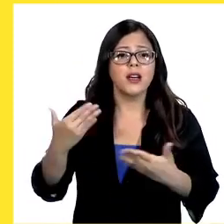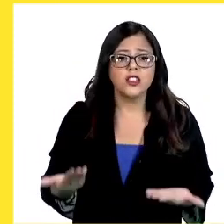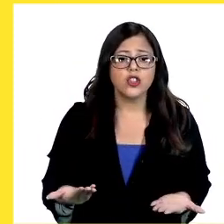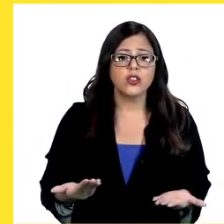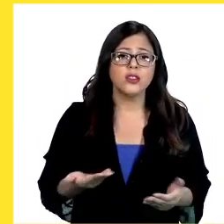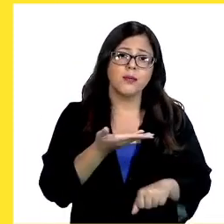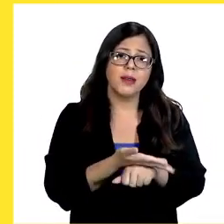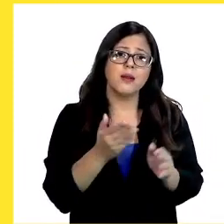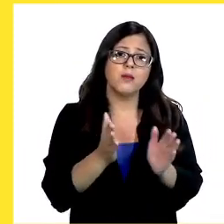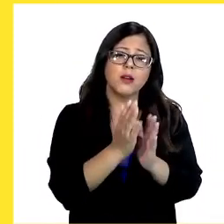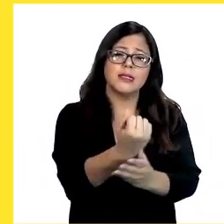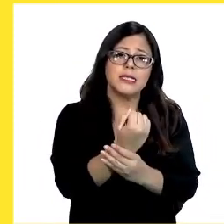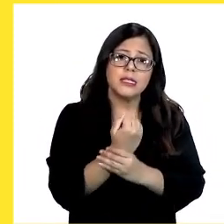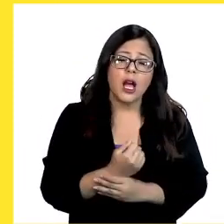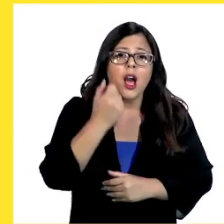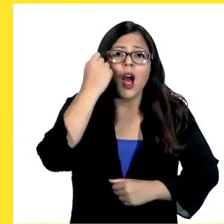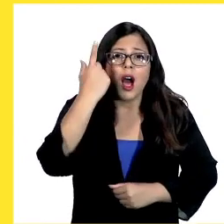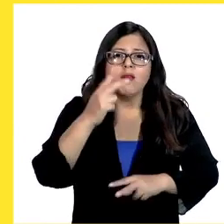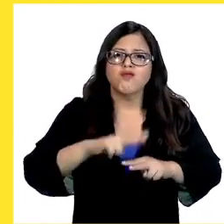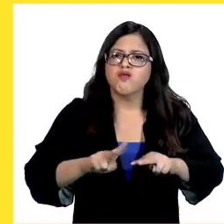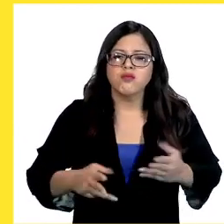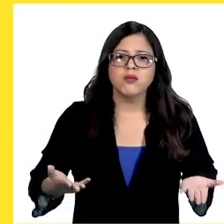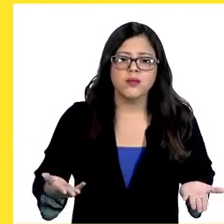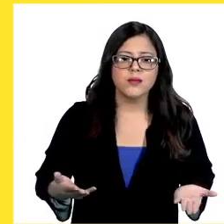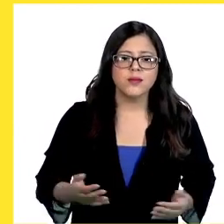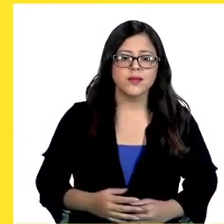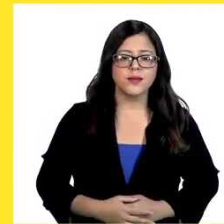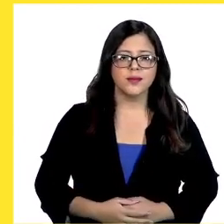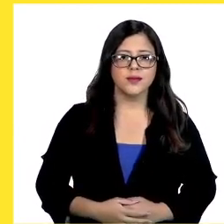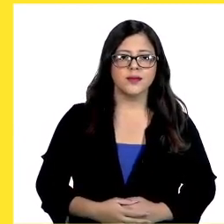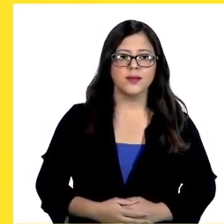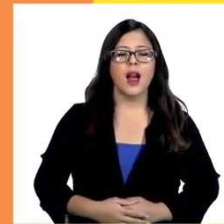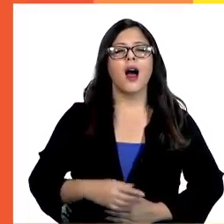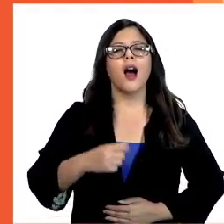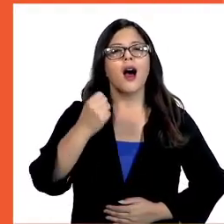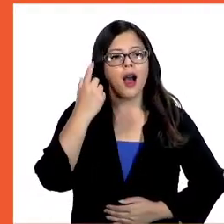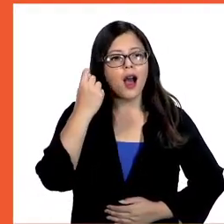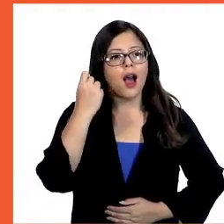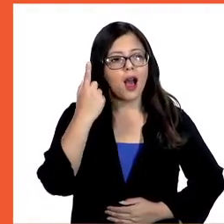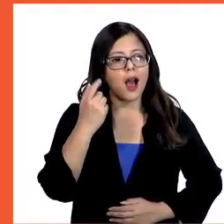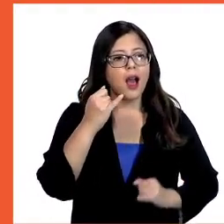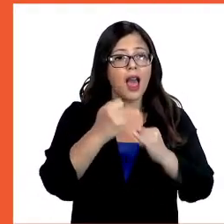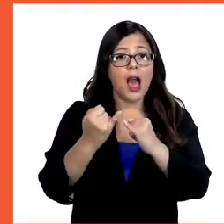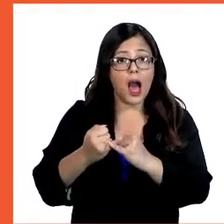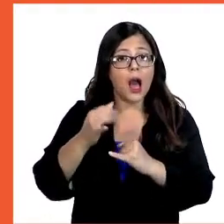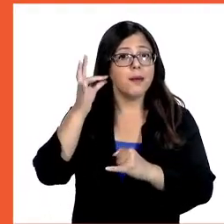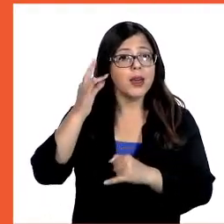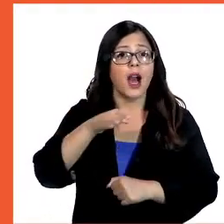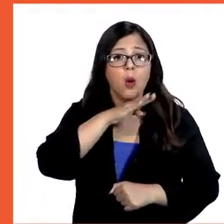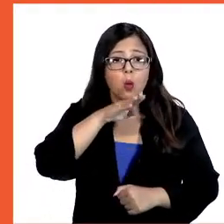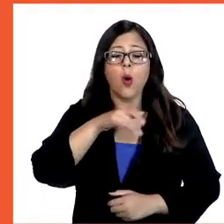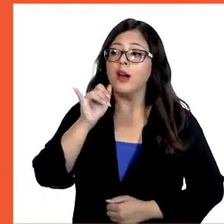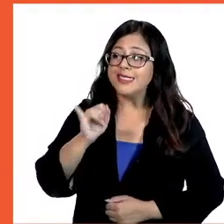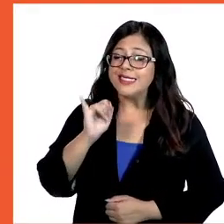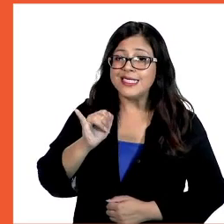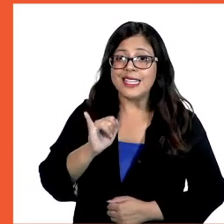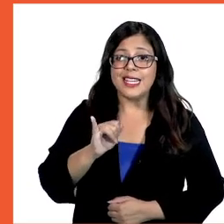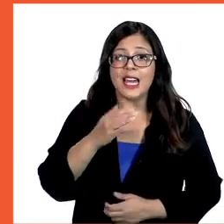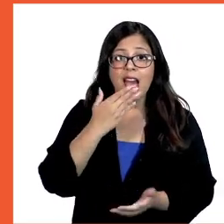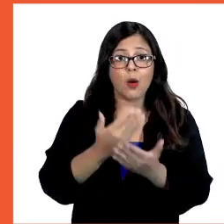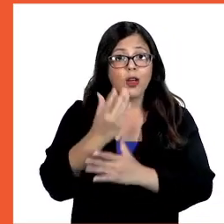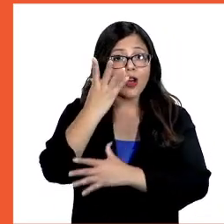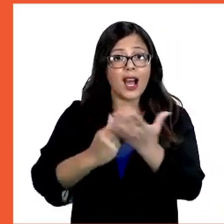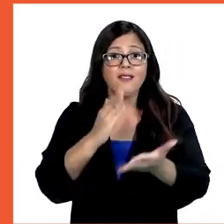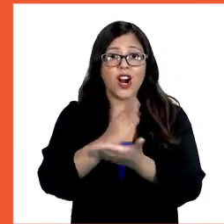amigas. Entonces, te quería pedir ayuda para saber qué hacer. Entiendo. ¿Todas tus amigas las usan? Sí.